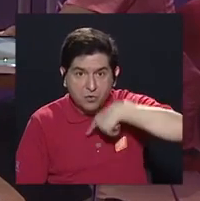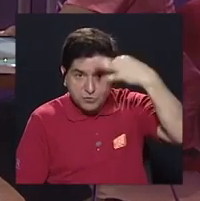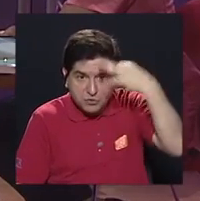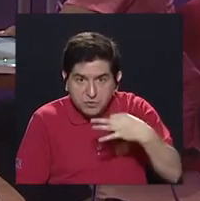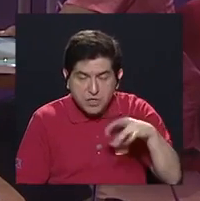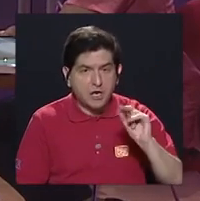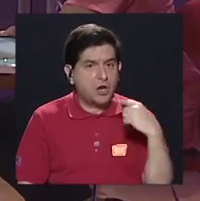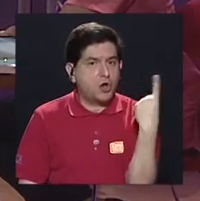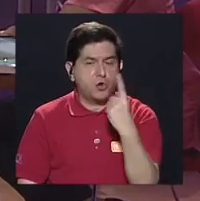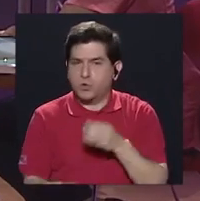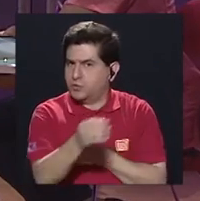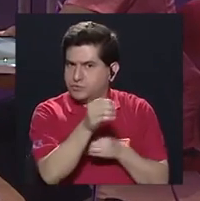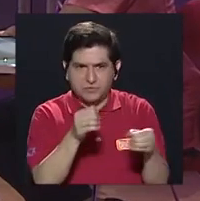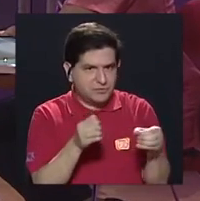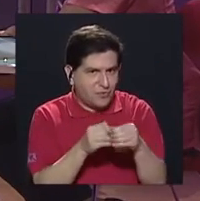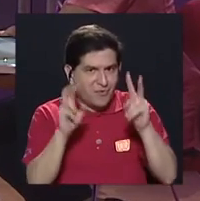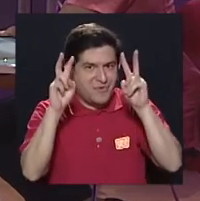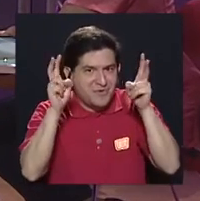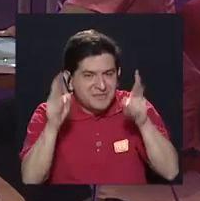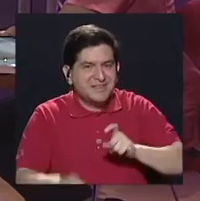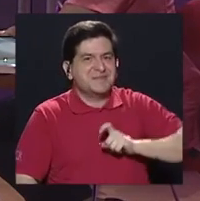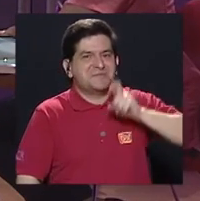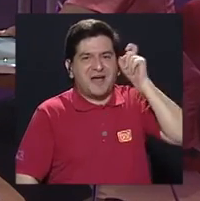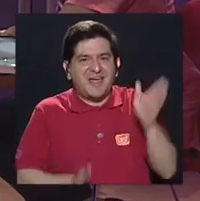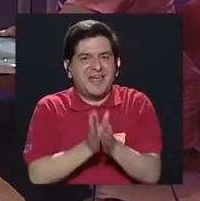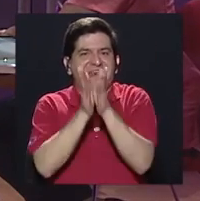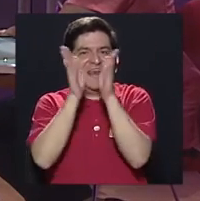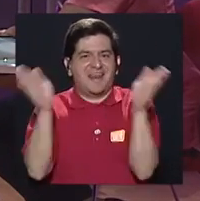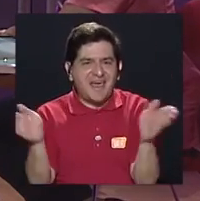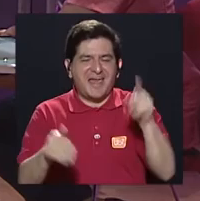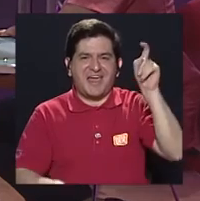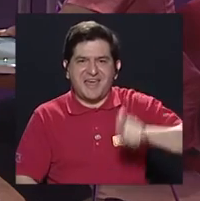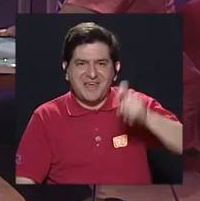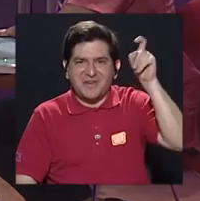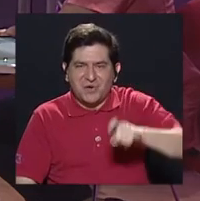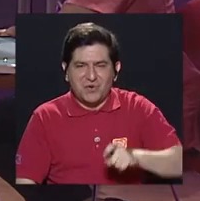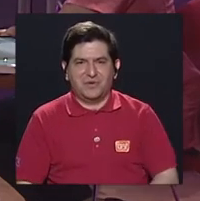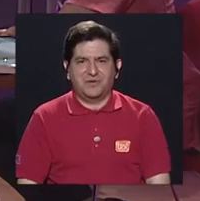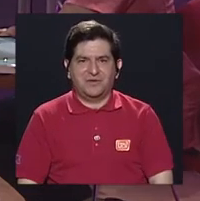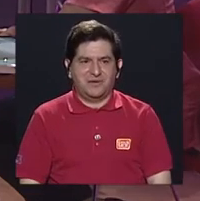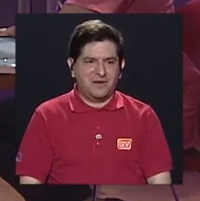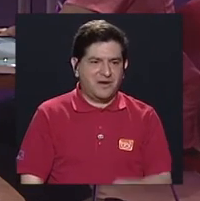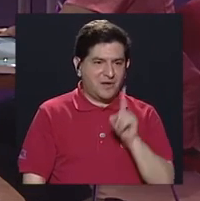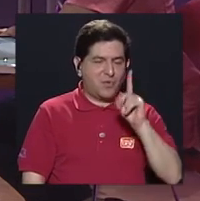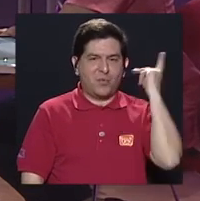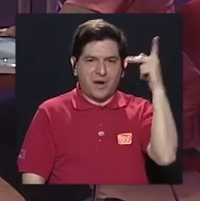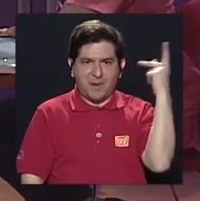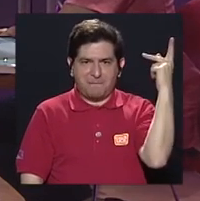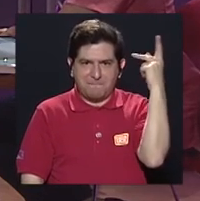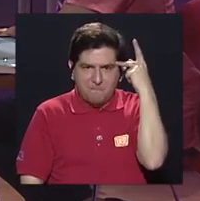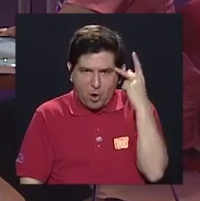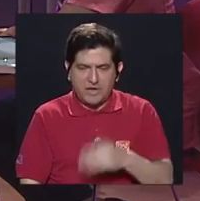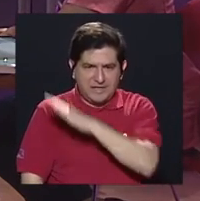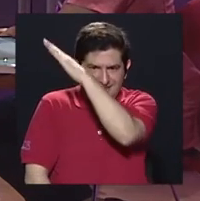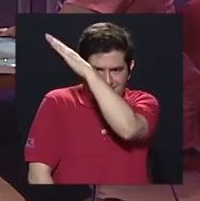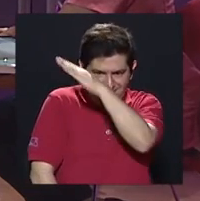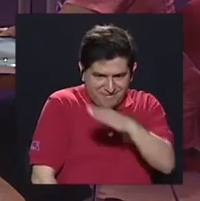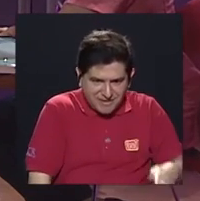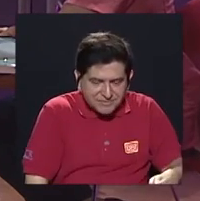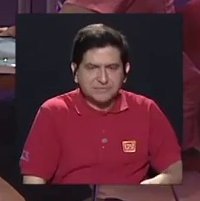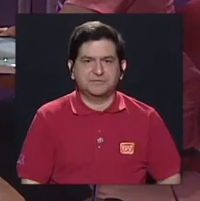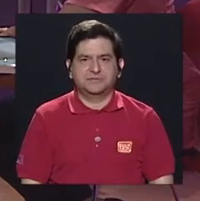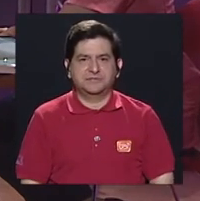no solo es la oficina, es el tema de género en general, cómo tiene que realmente convertirse en una política, en un eje transversal